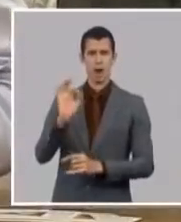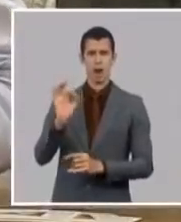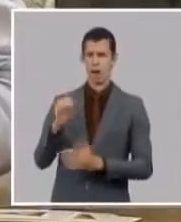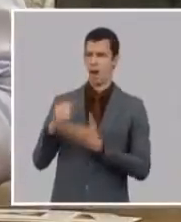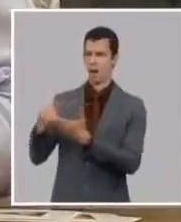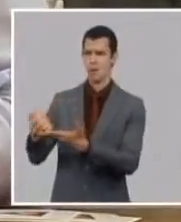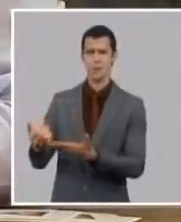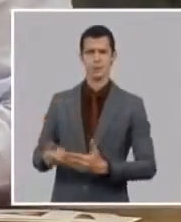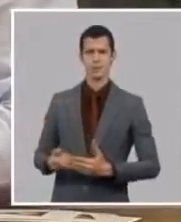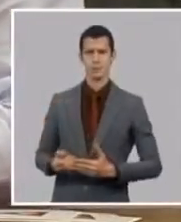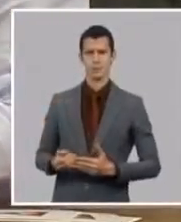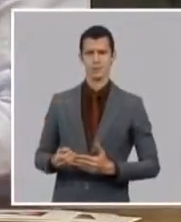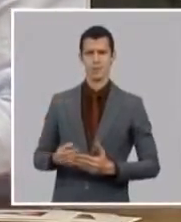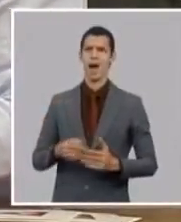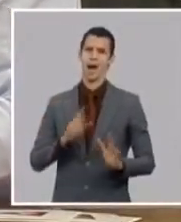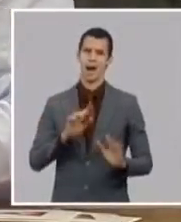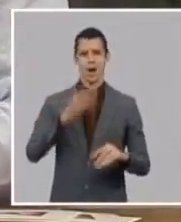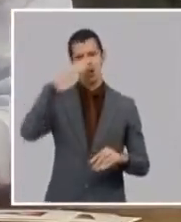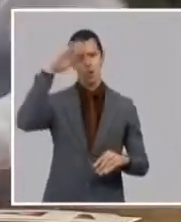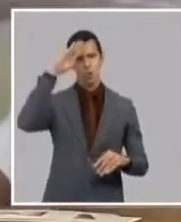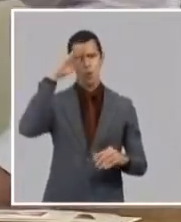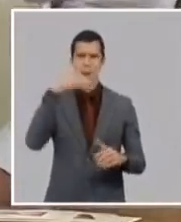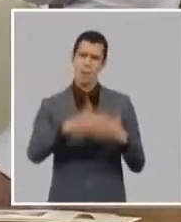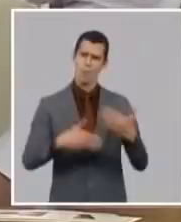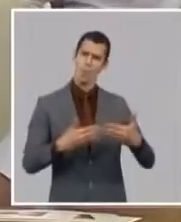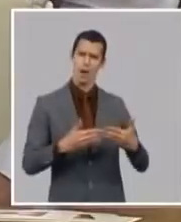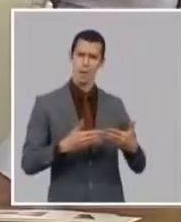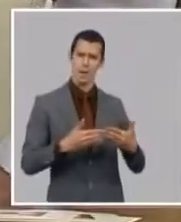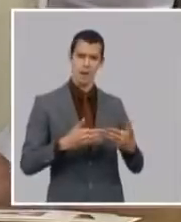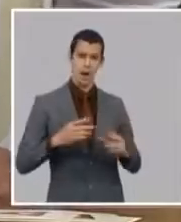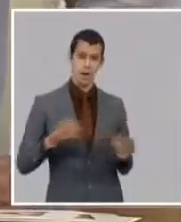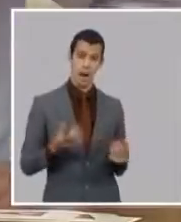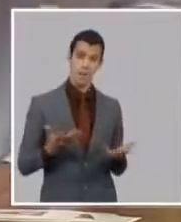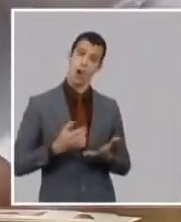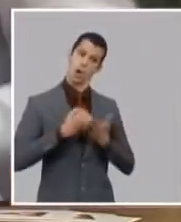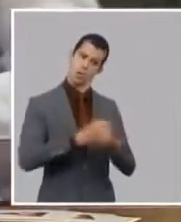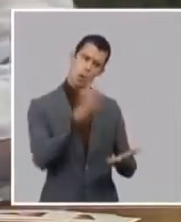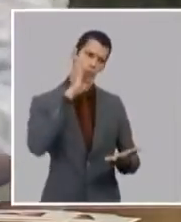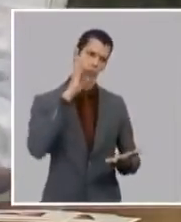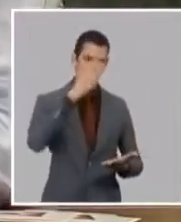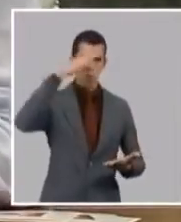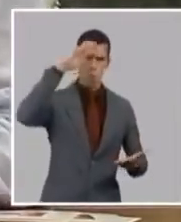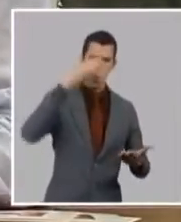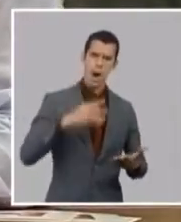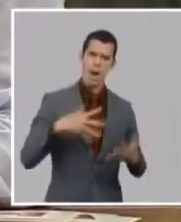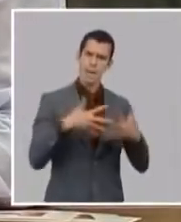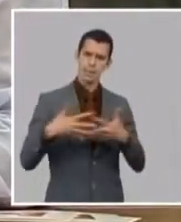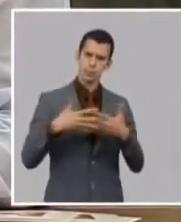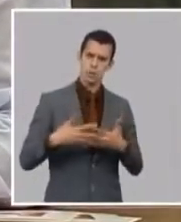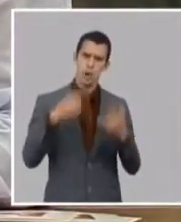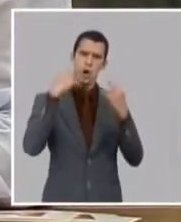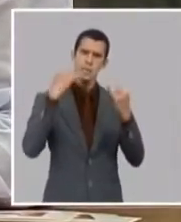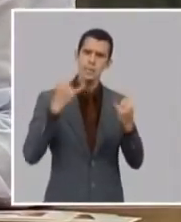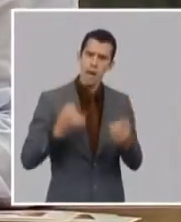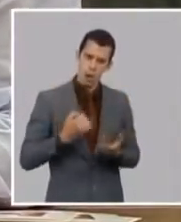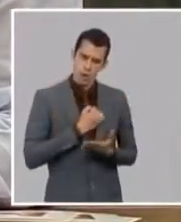por la situación de América Latina que es el área más afectada con la pandemia